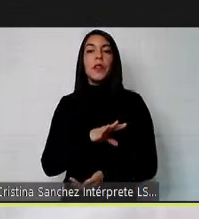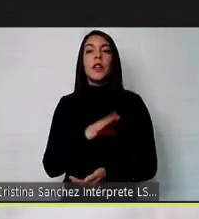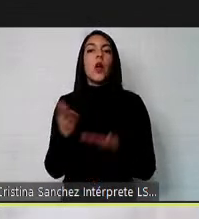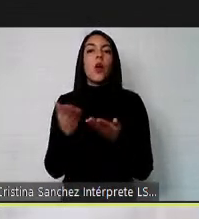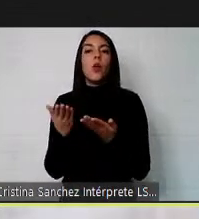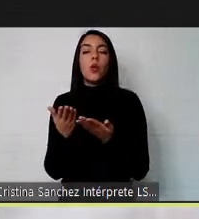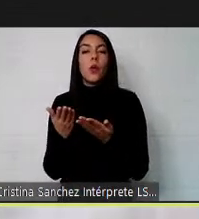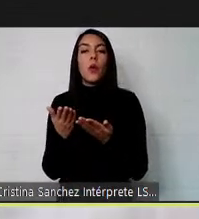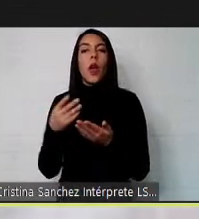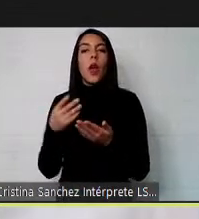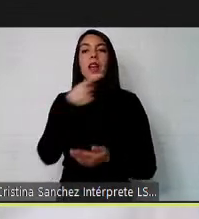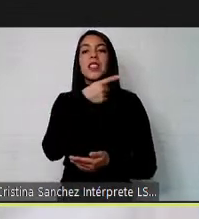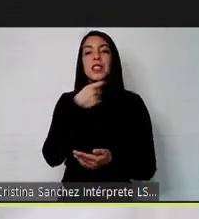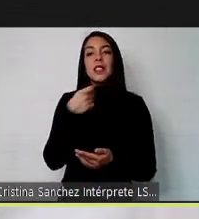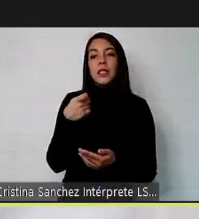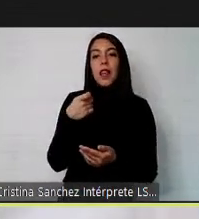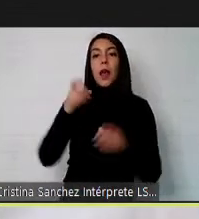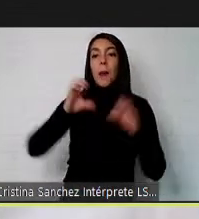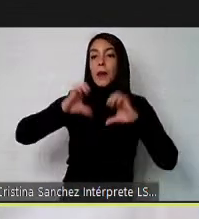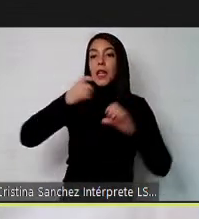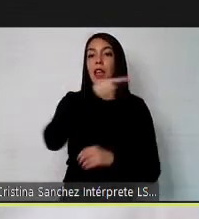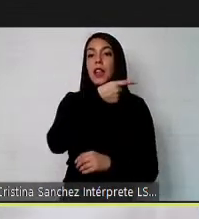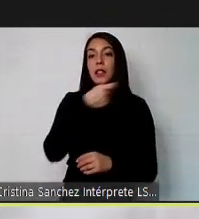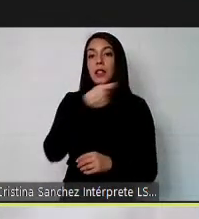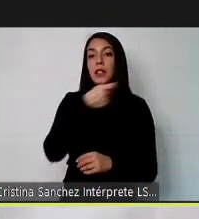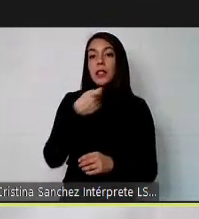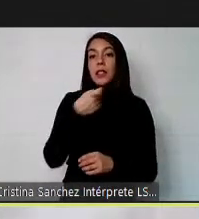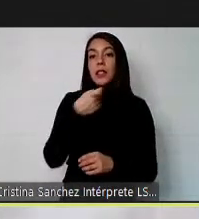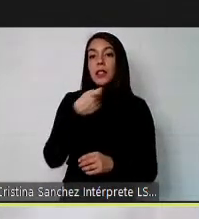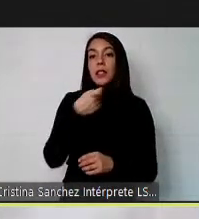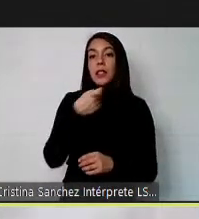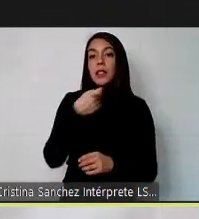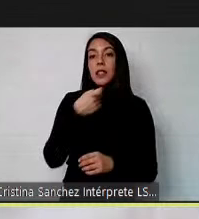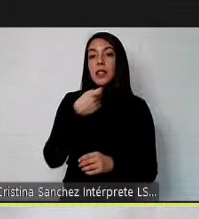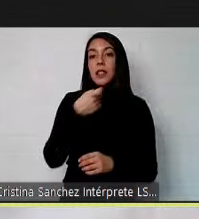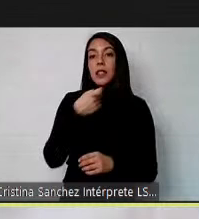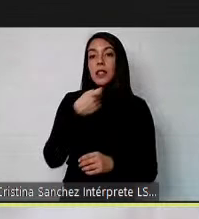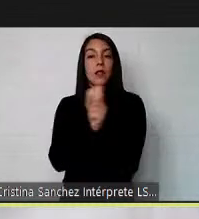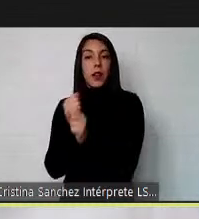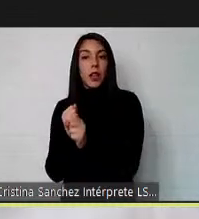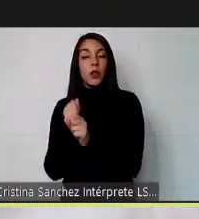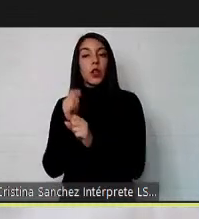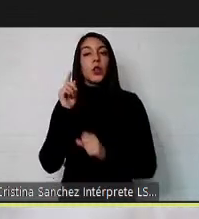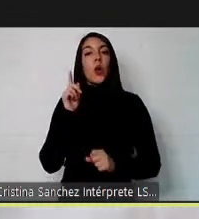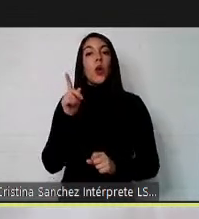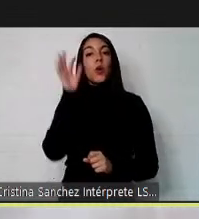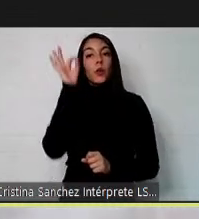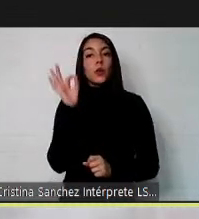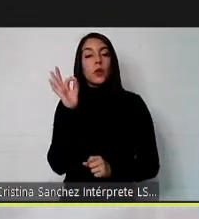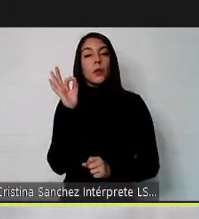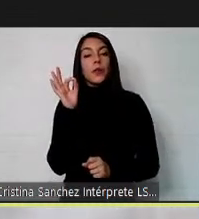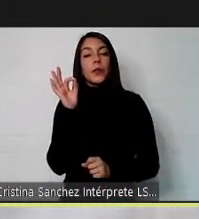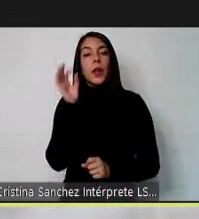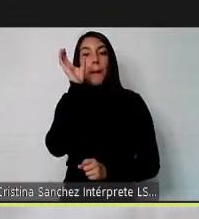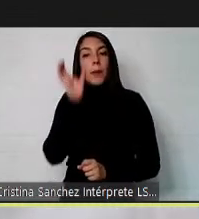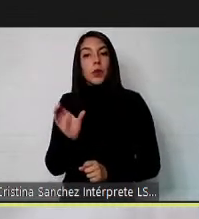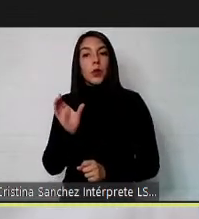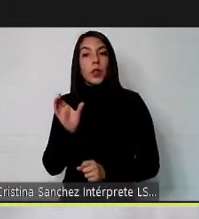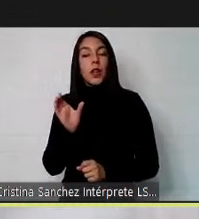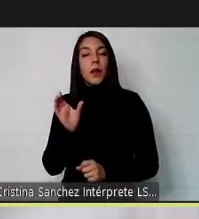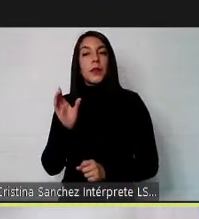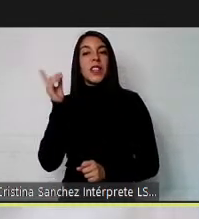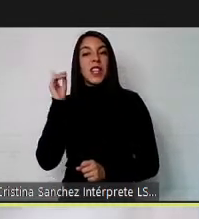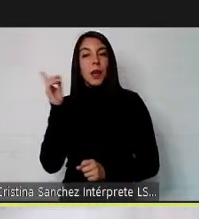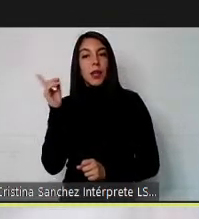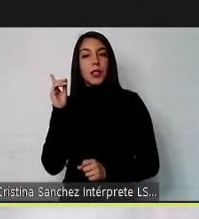100 o más trabajadores sí o sí deben tener al menos una persona con discapacidad acreditada ojo con